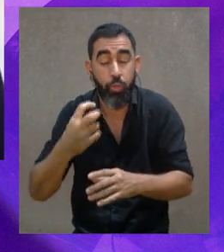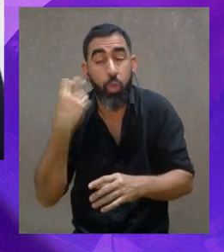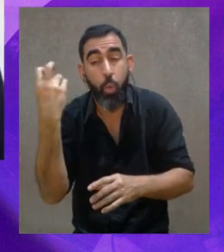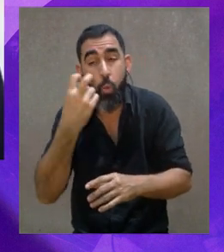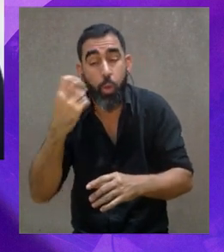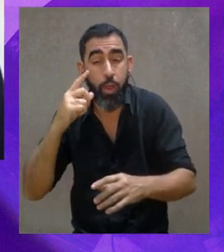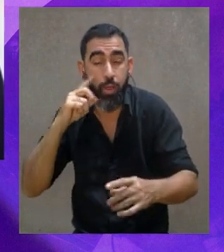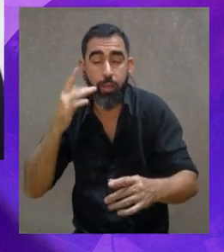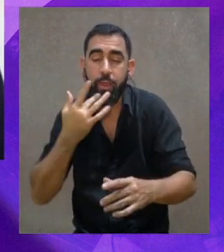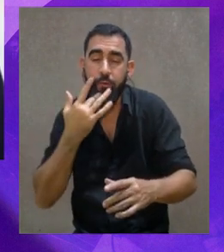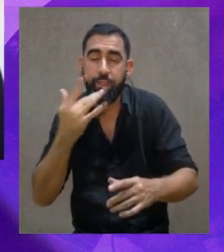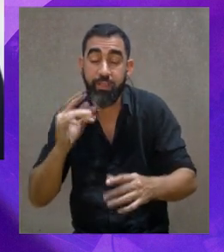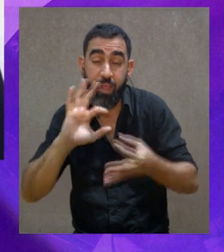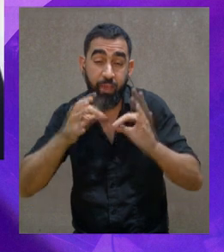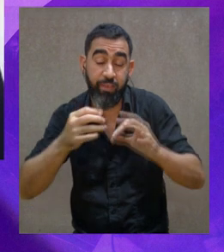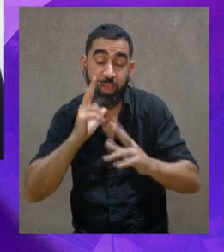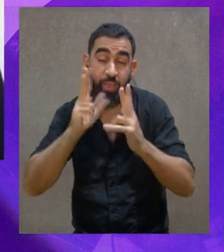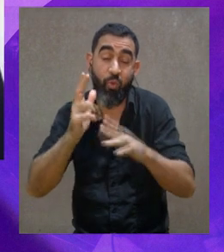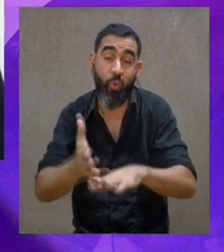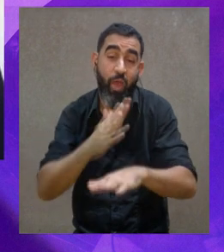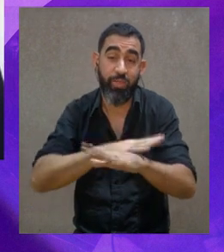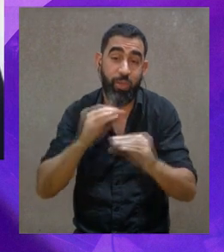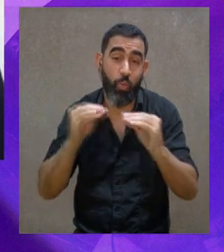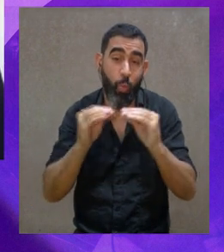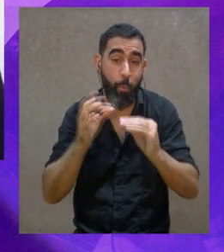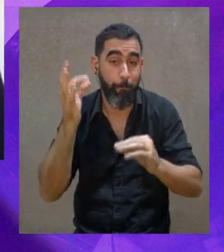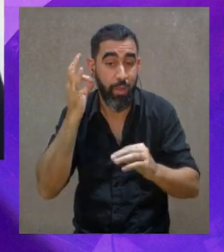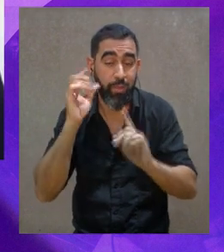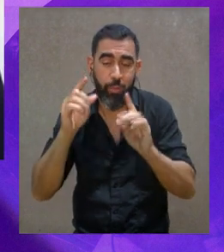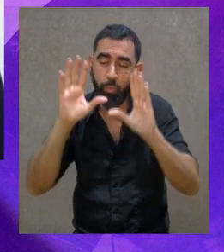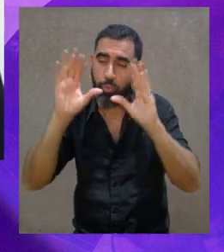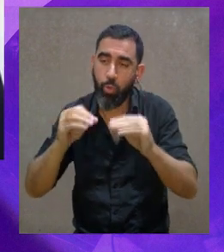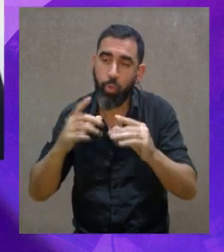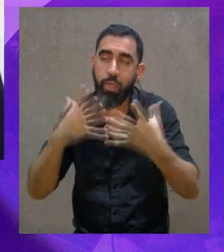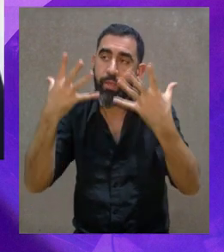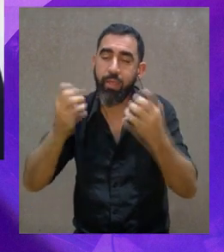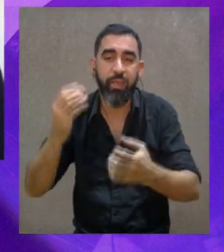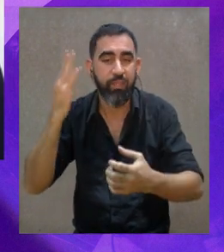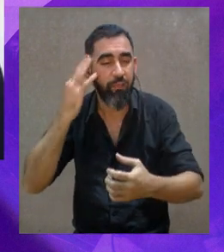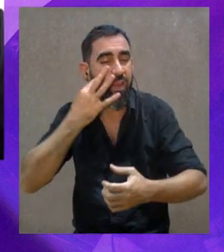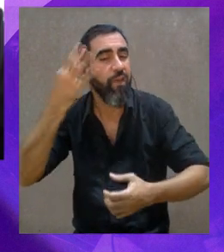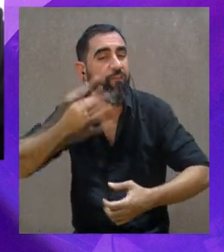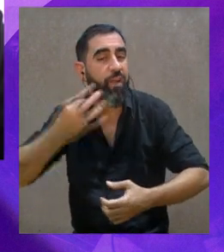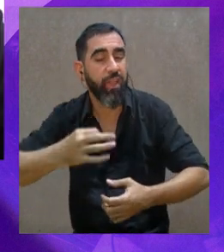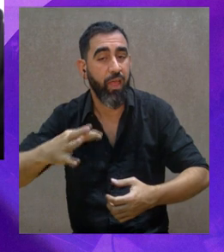pero bueno, un poco estamos en un proceso de búsqueda constante. Esteban.